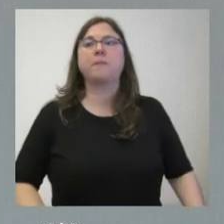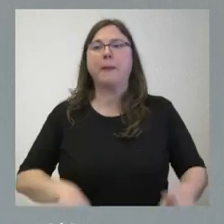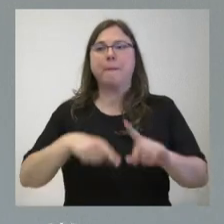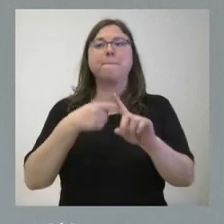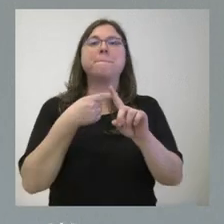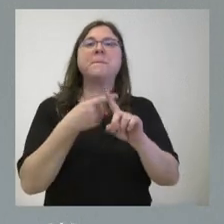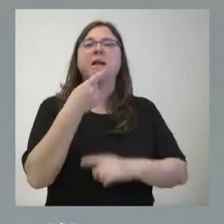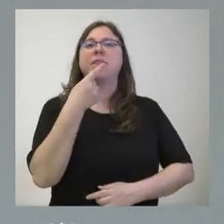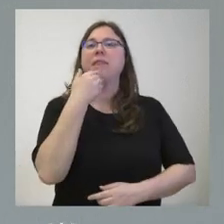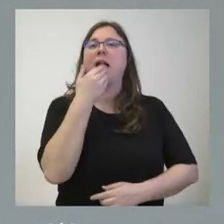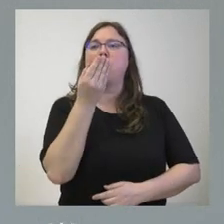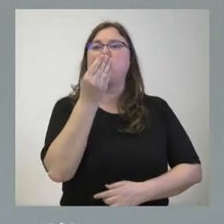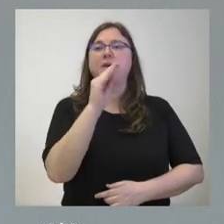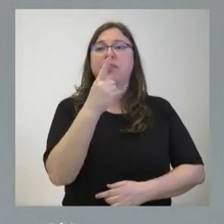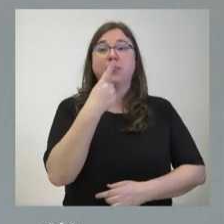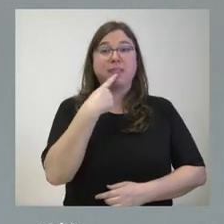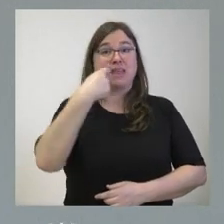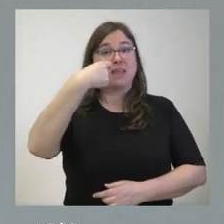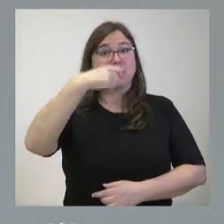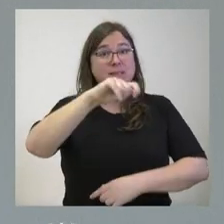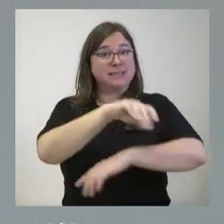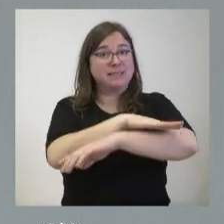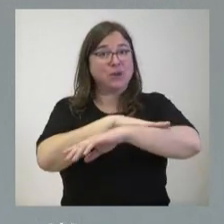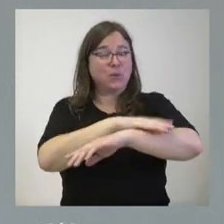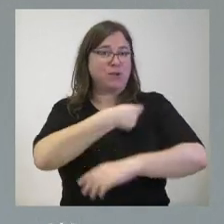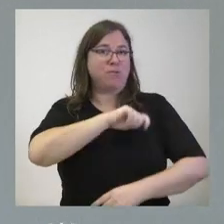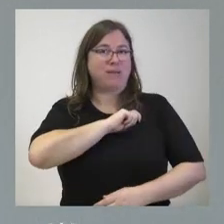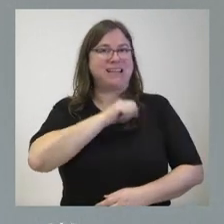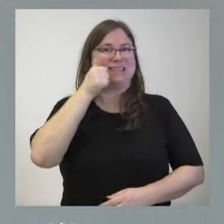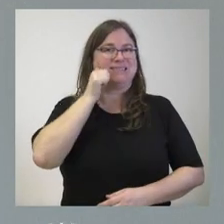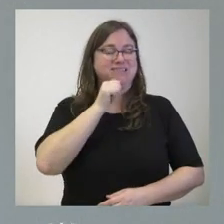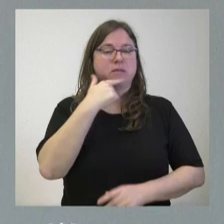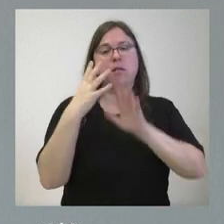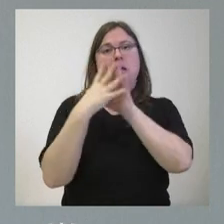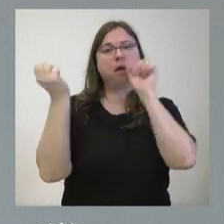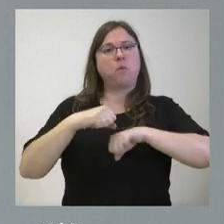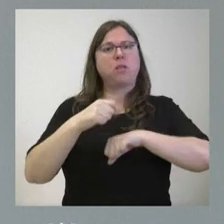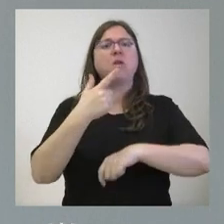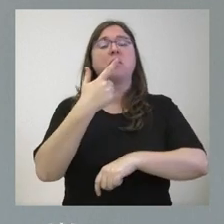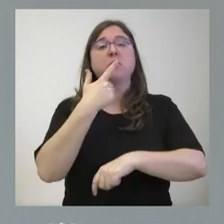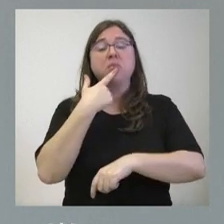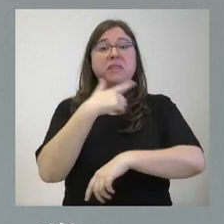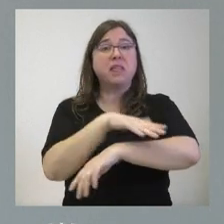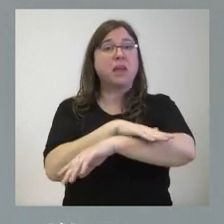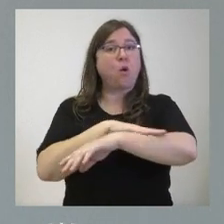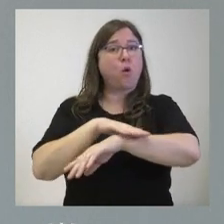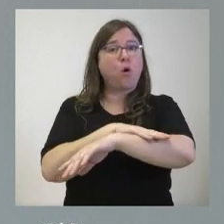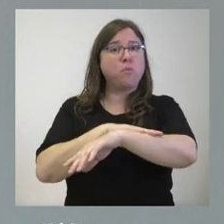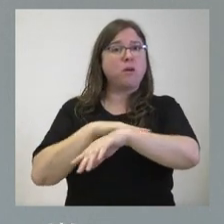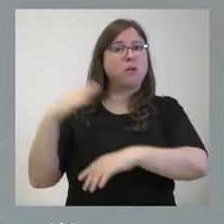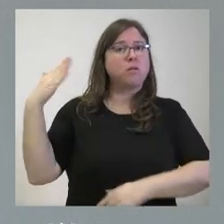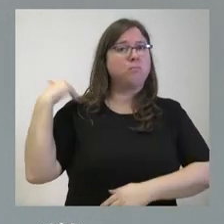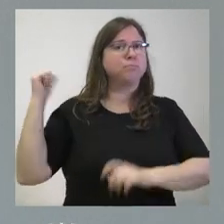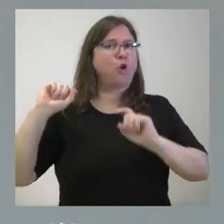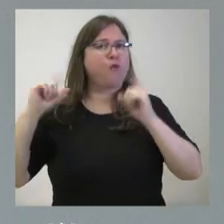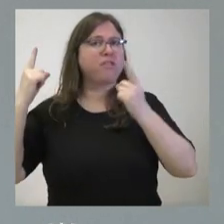con el presidente del Gobierno de España, Pedro Sánchez, que el Gobierno de España no le presentaría un requerimiento ni le llevaría al